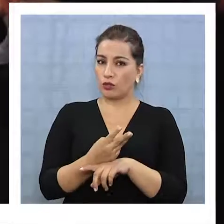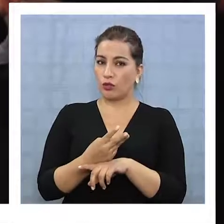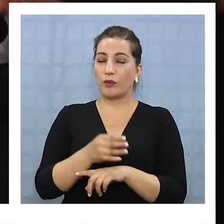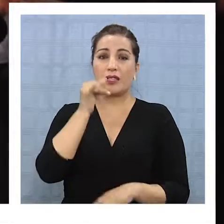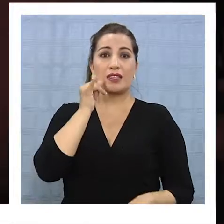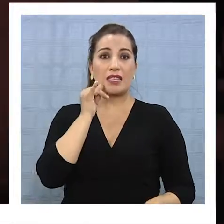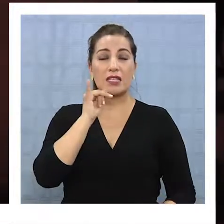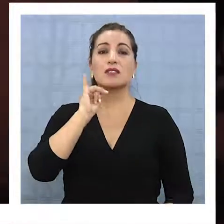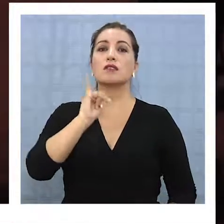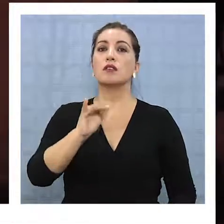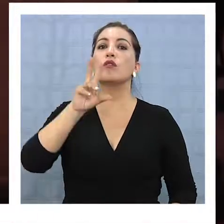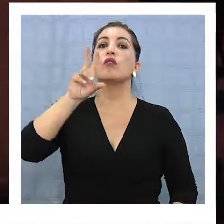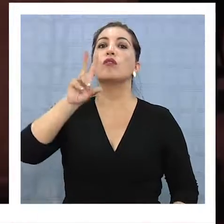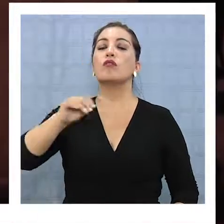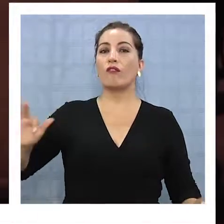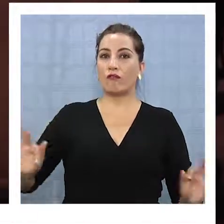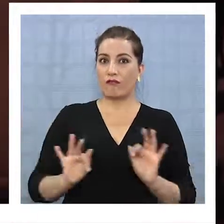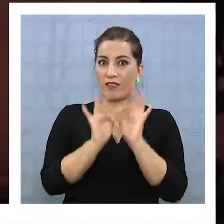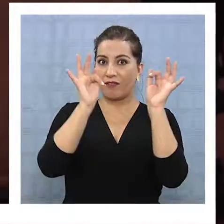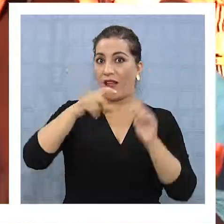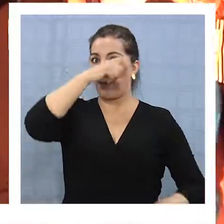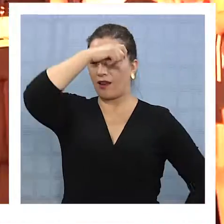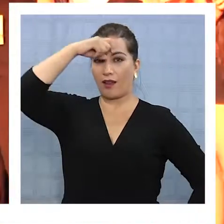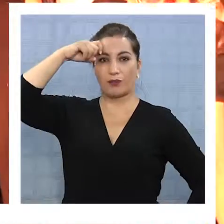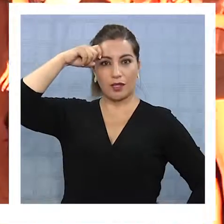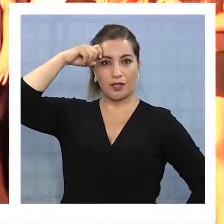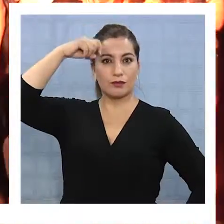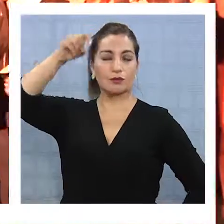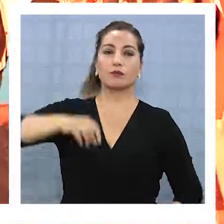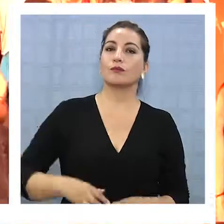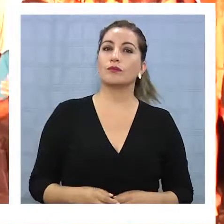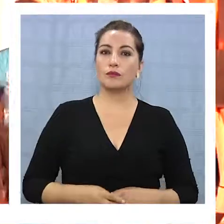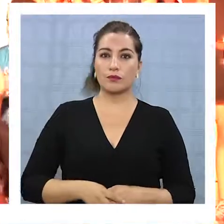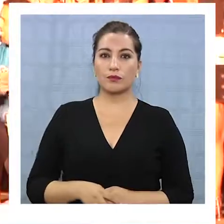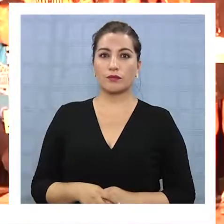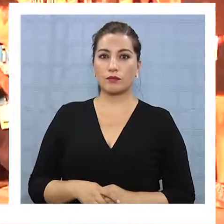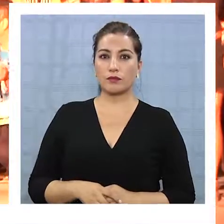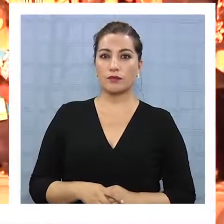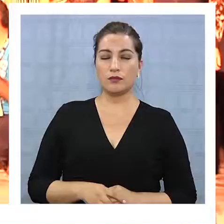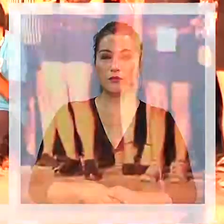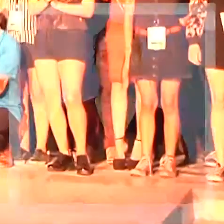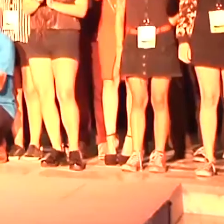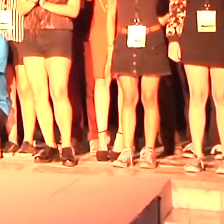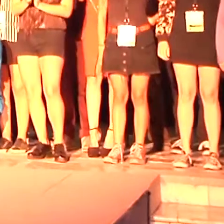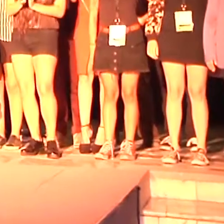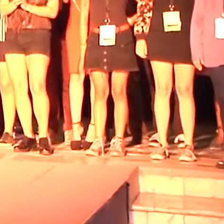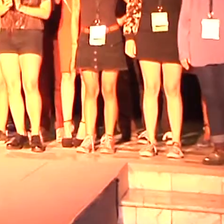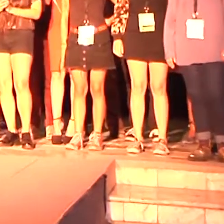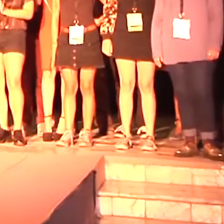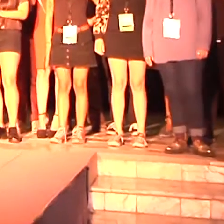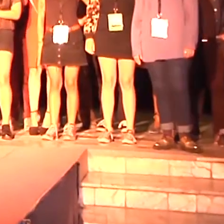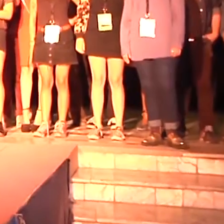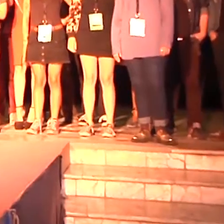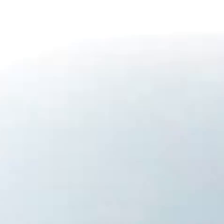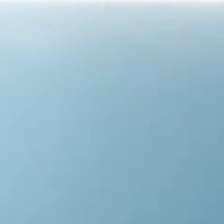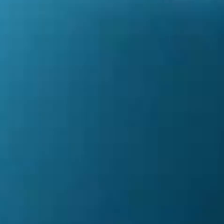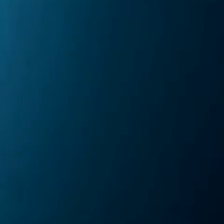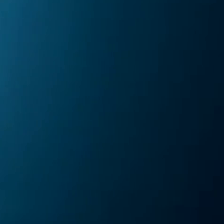tenga festivales en pleno verano. Gracias. Gracias. Gracias.